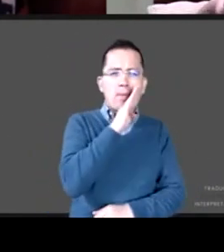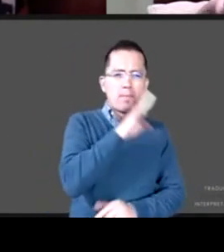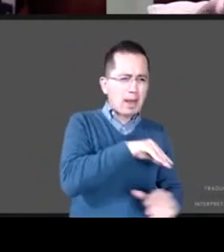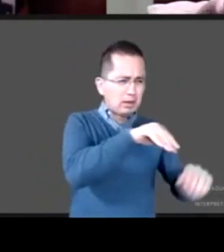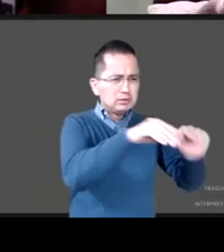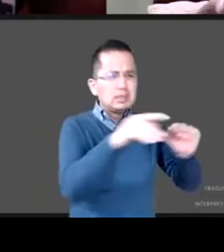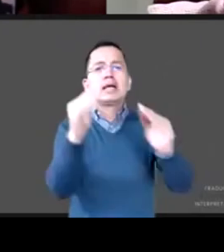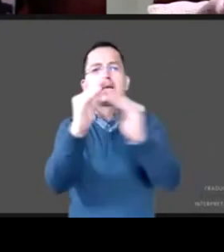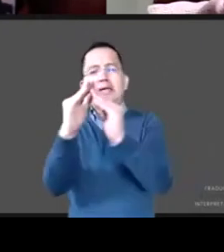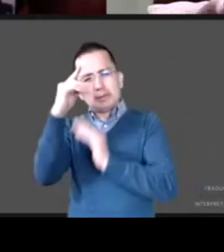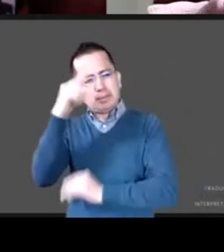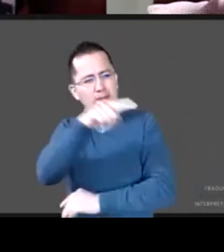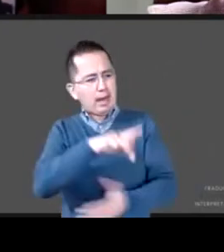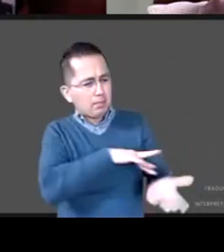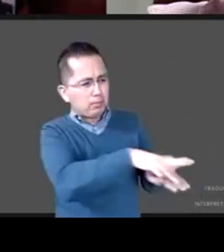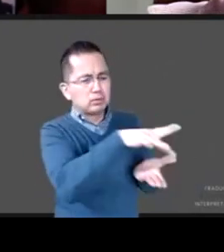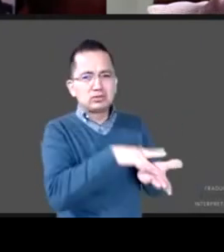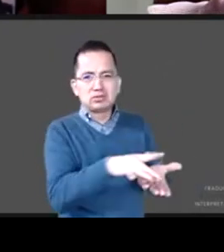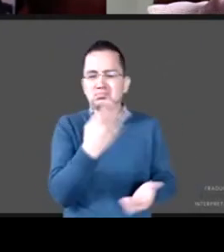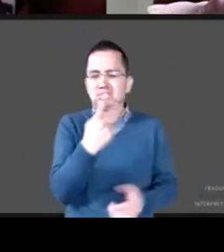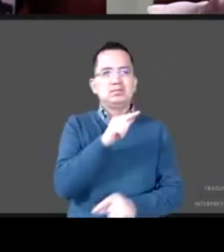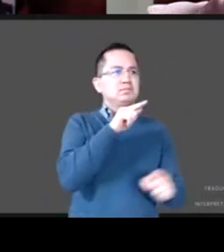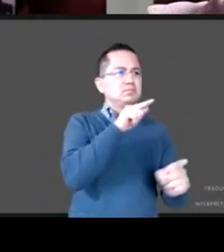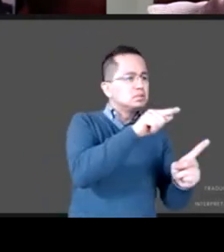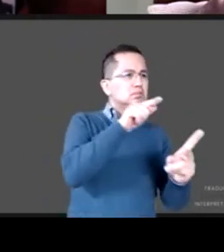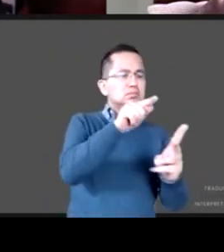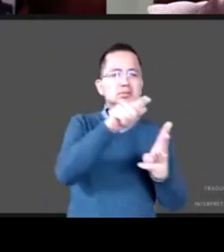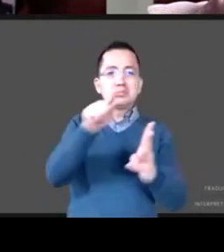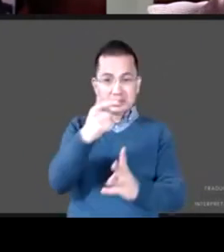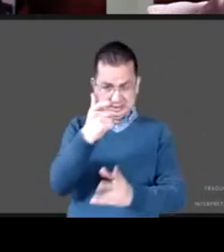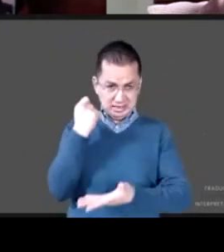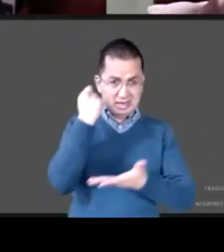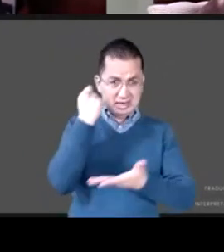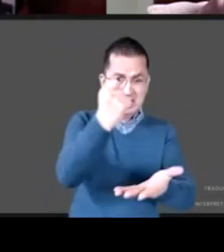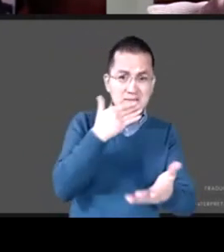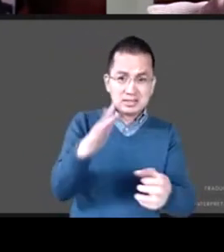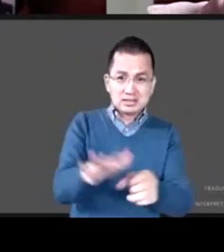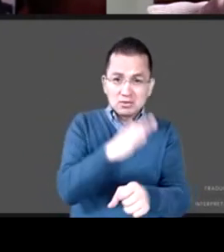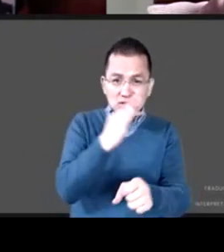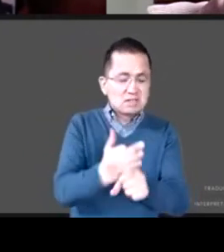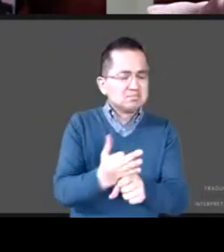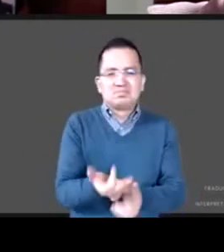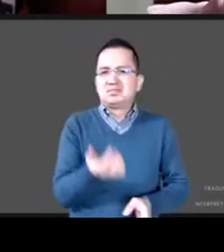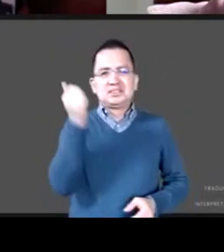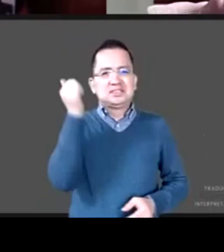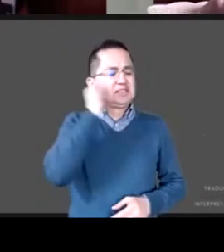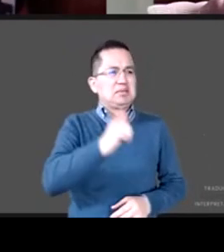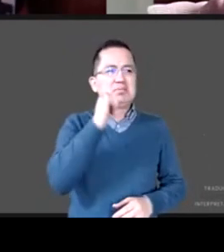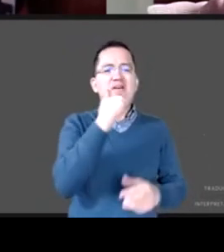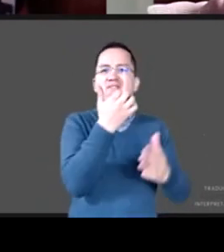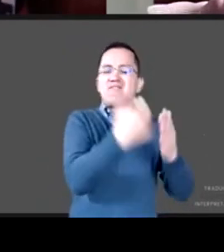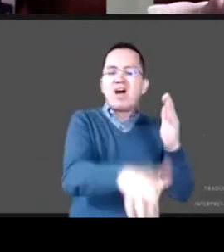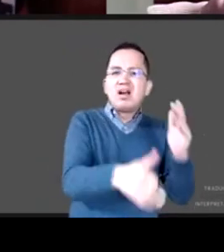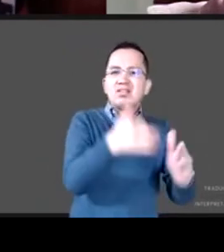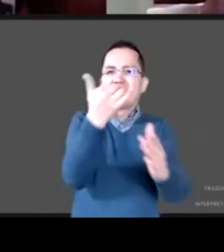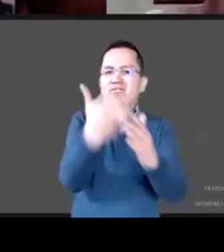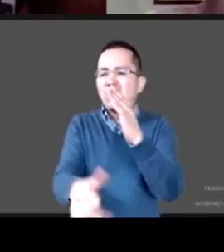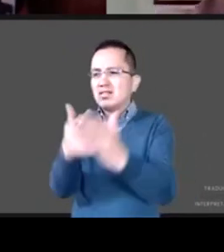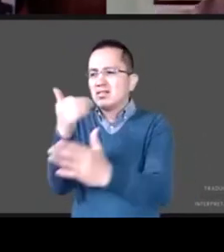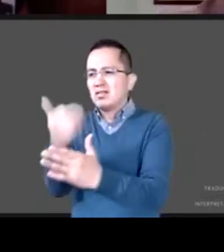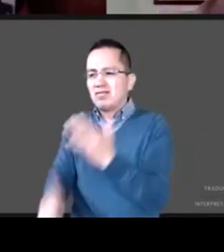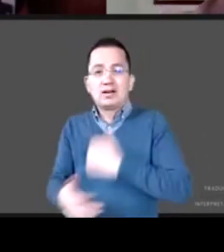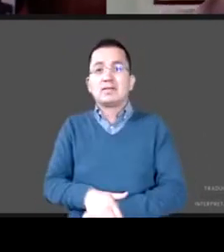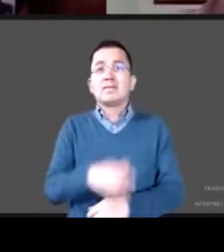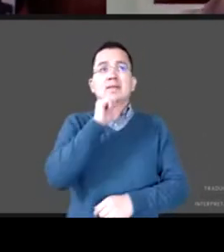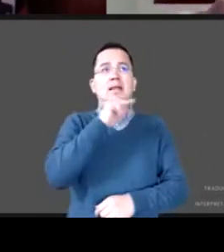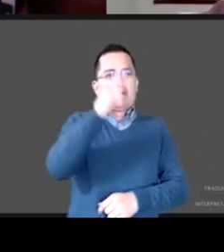enorme carencia de recursos y siempre con una enorme fractura porque el sistema DIF nunca